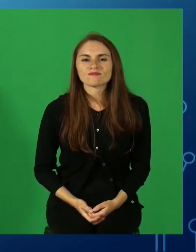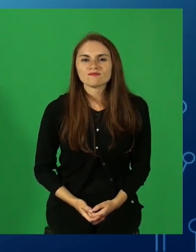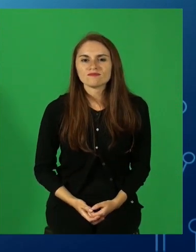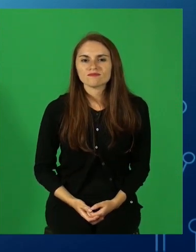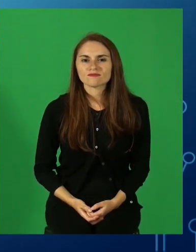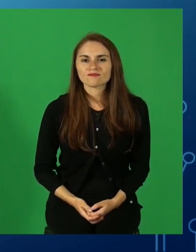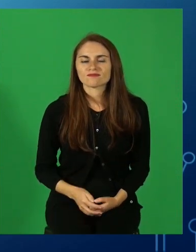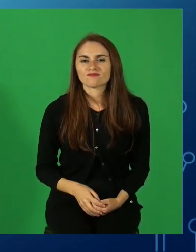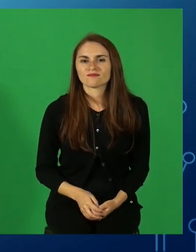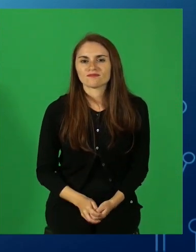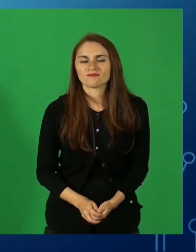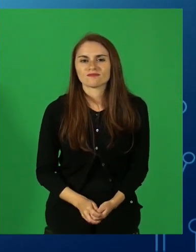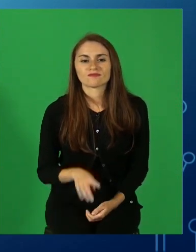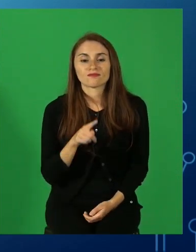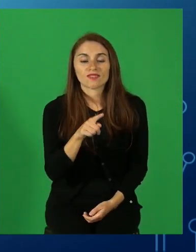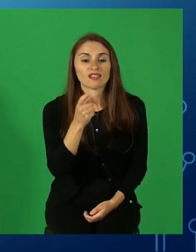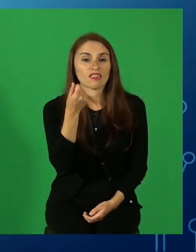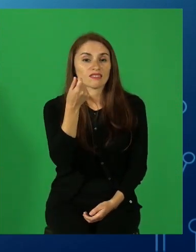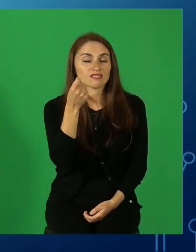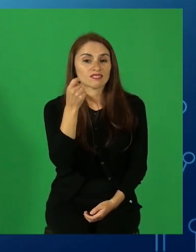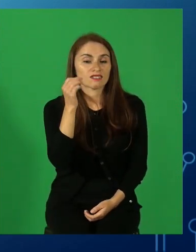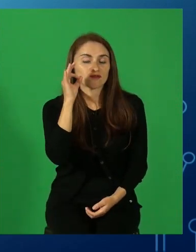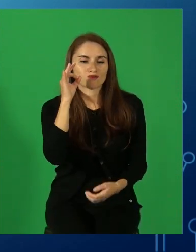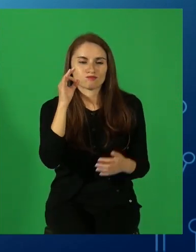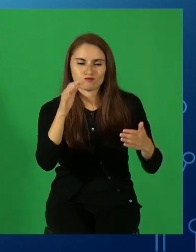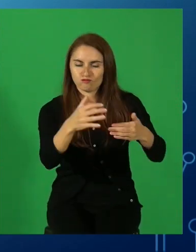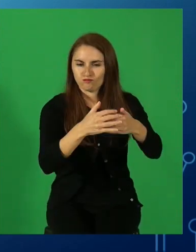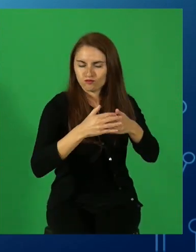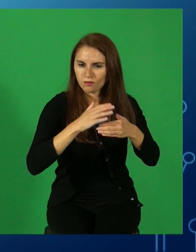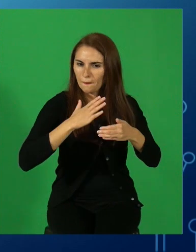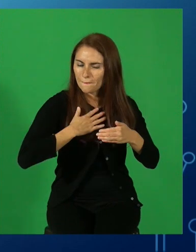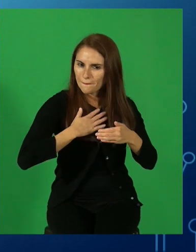él protege celosamente.